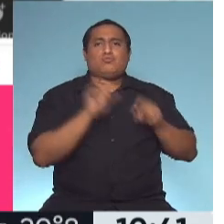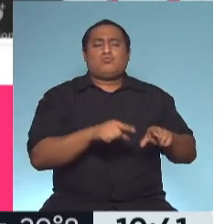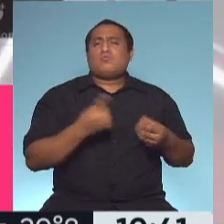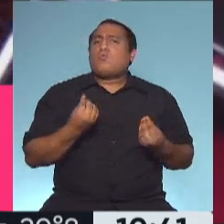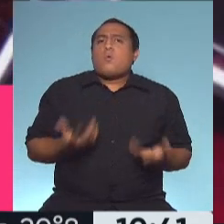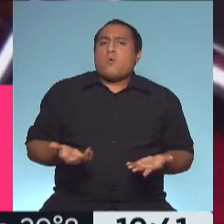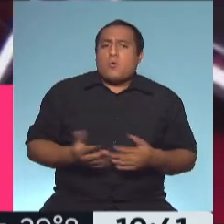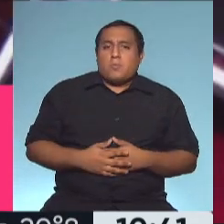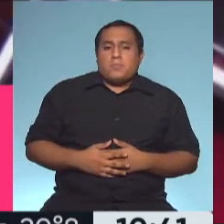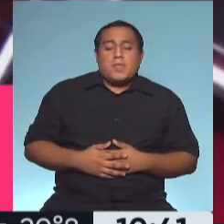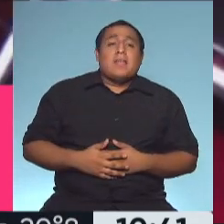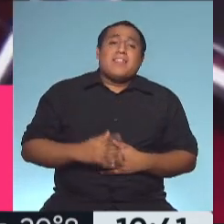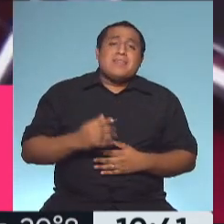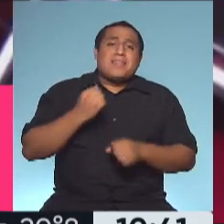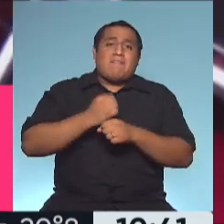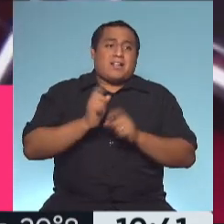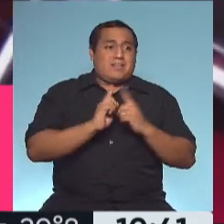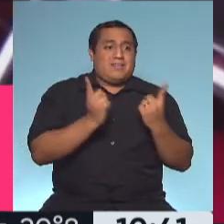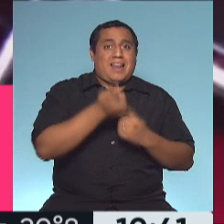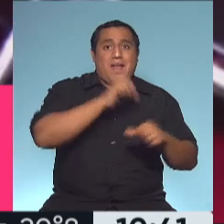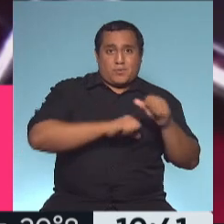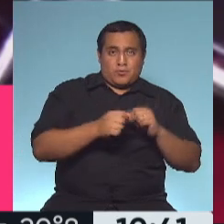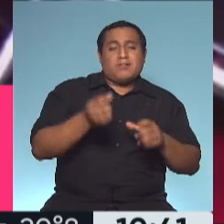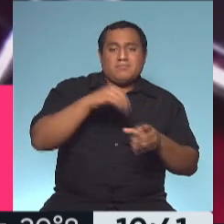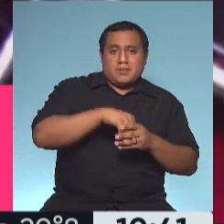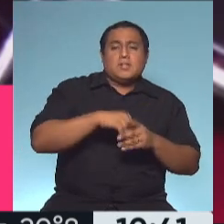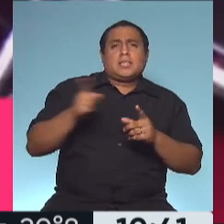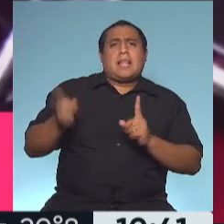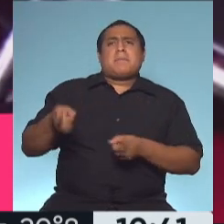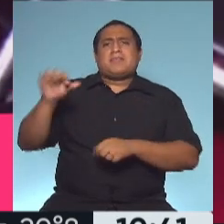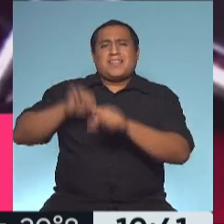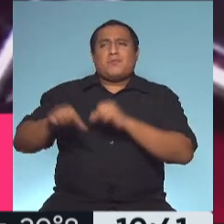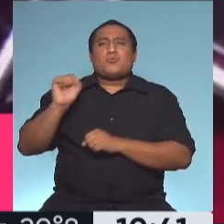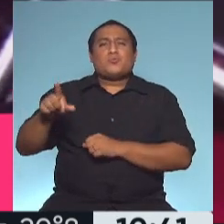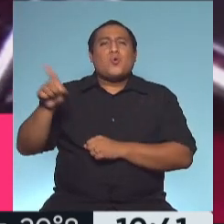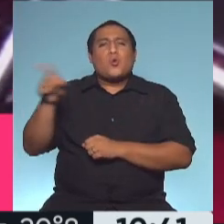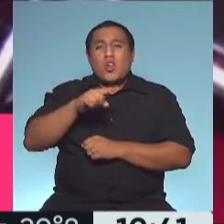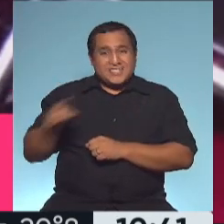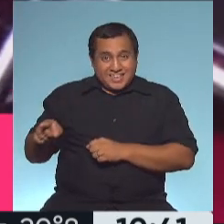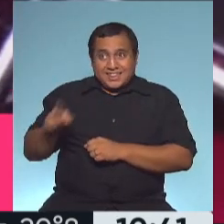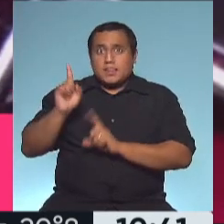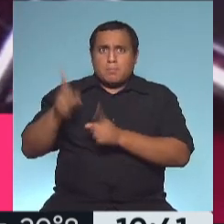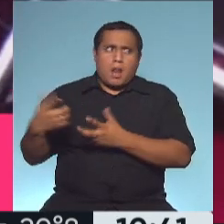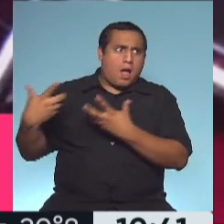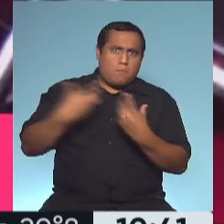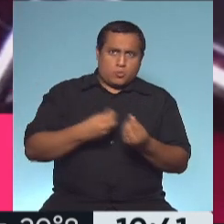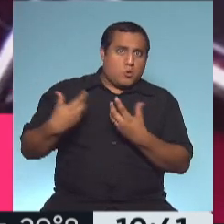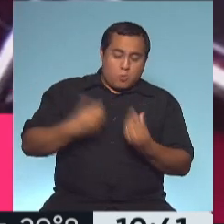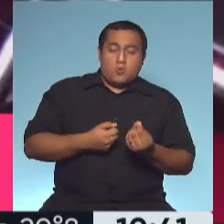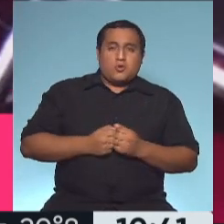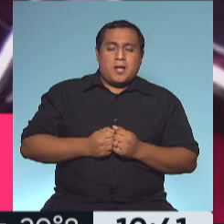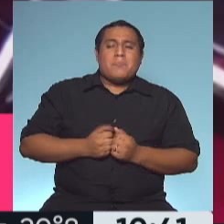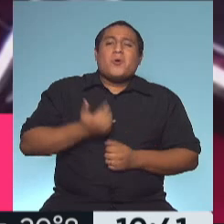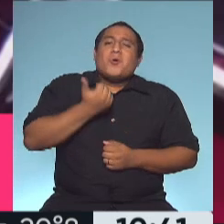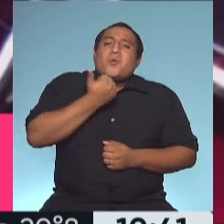Bueno, trabaja gente del laboratorio, también hay científicos del CONICET que colaboran, y bueno, no sé,